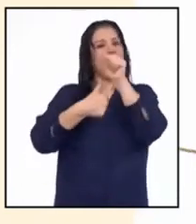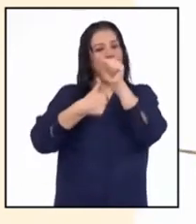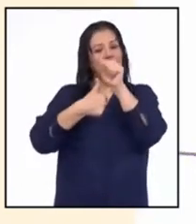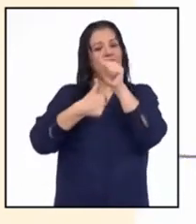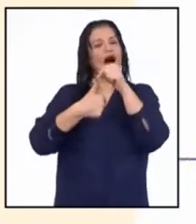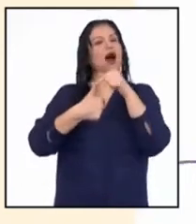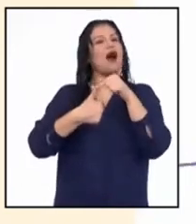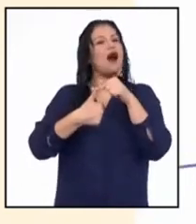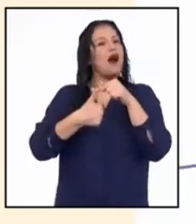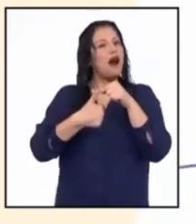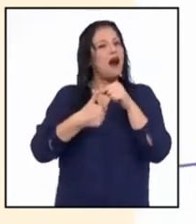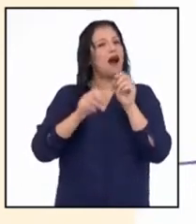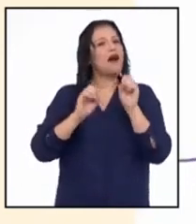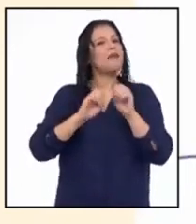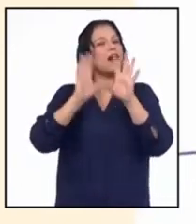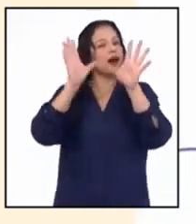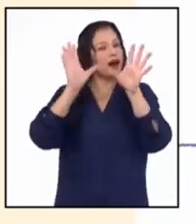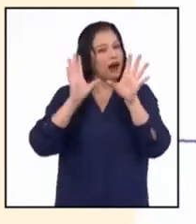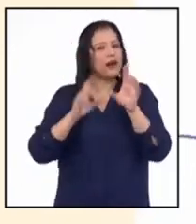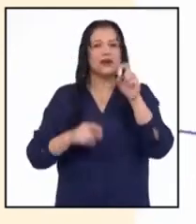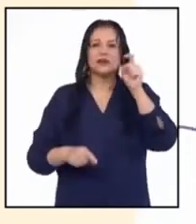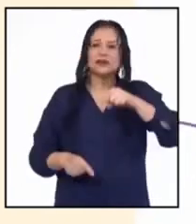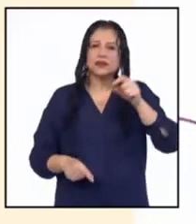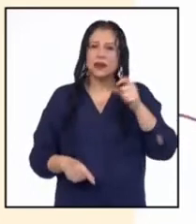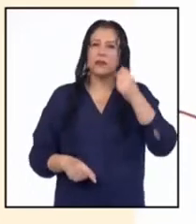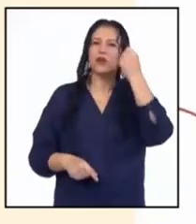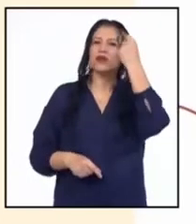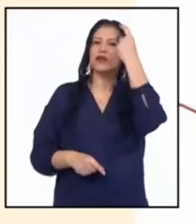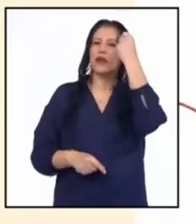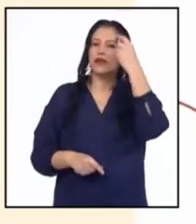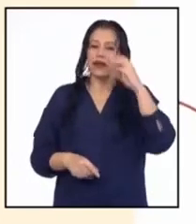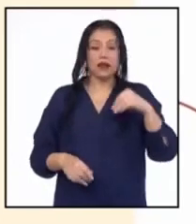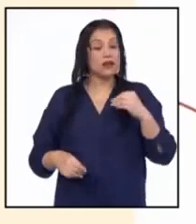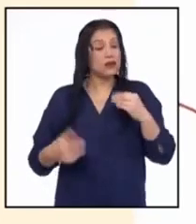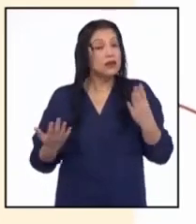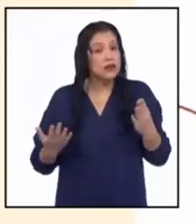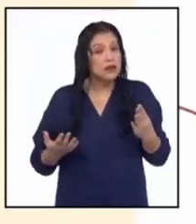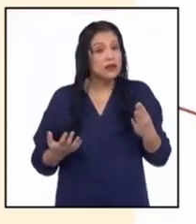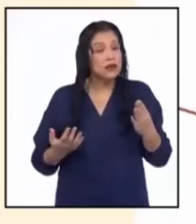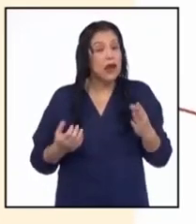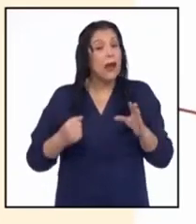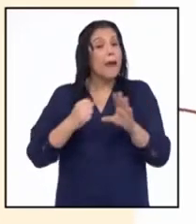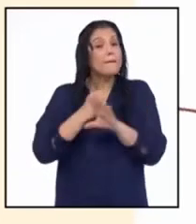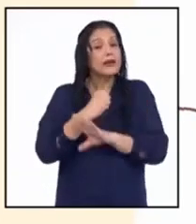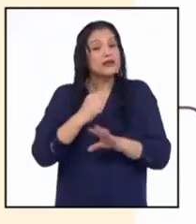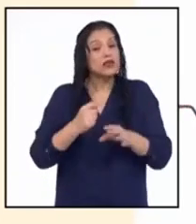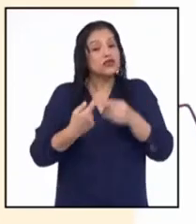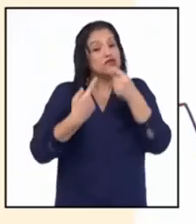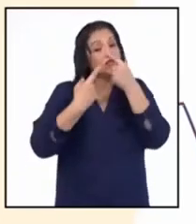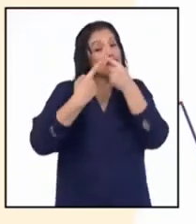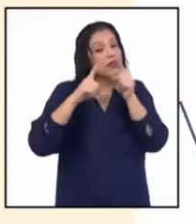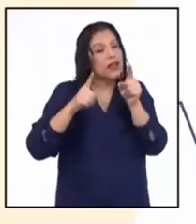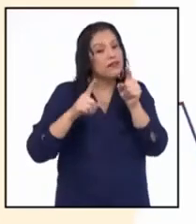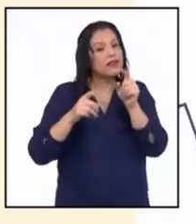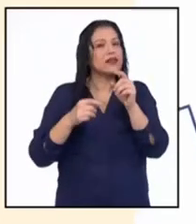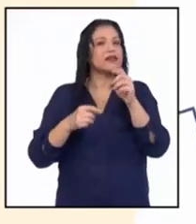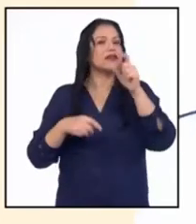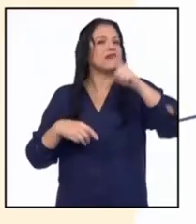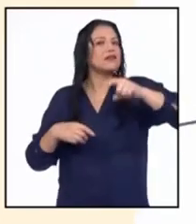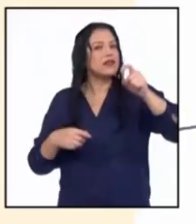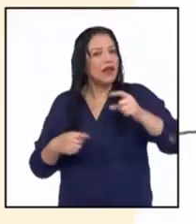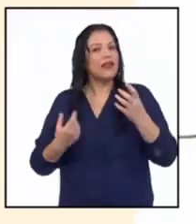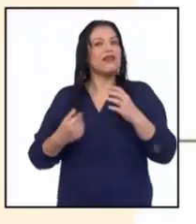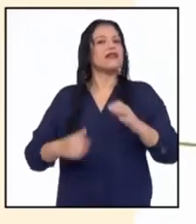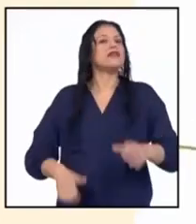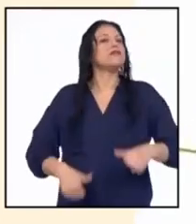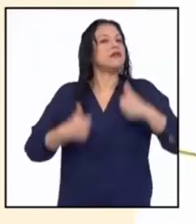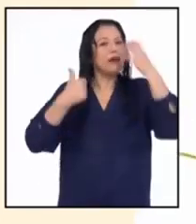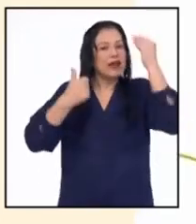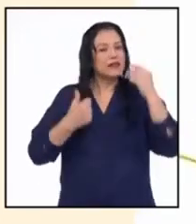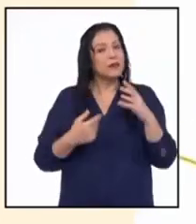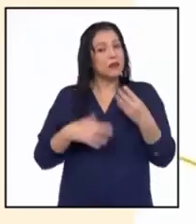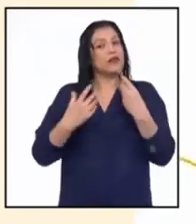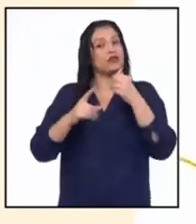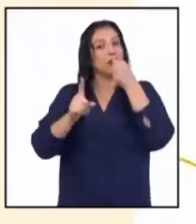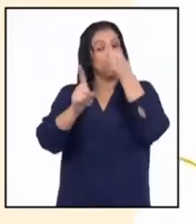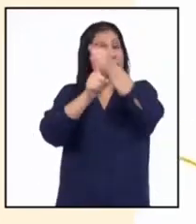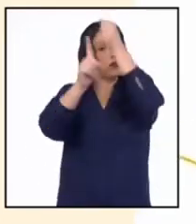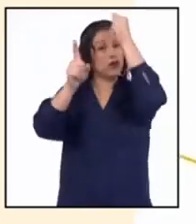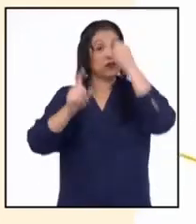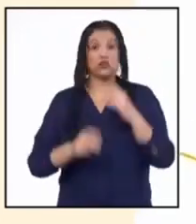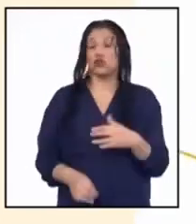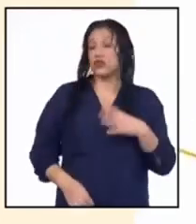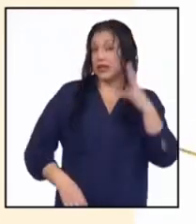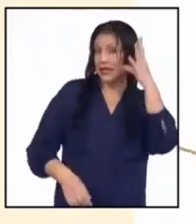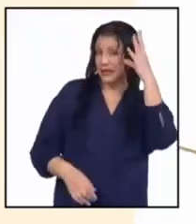más clara. Debemos entender a los adolescentes en base a su diversidad, pues esto impacta en sus vivencias.